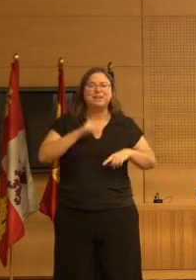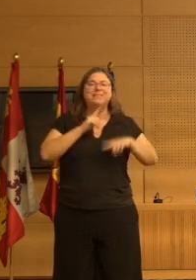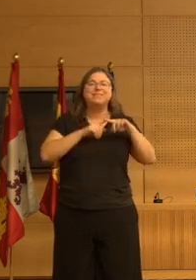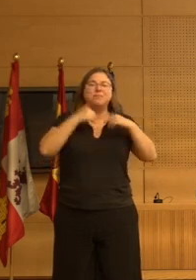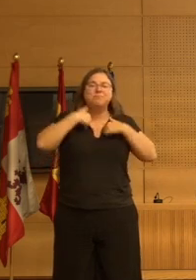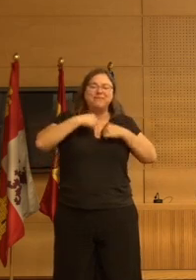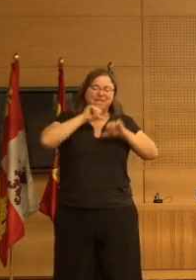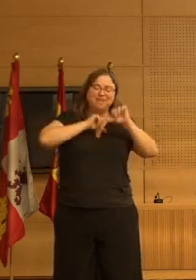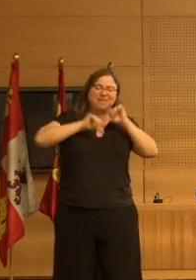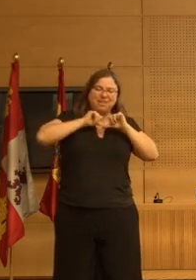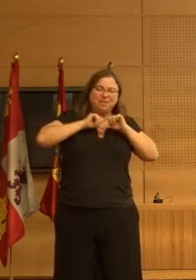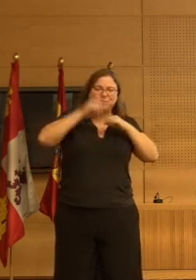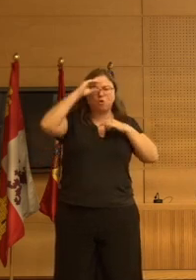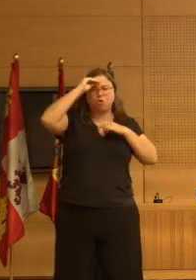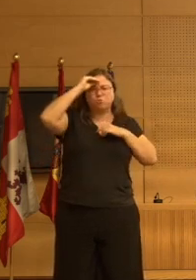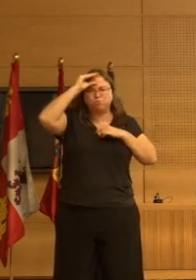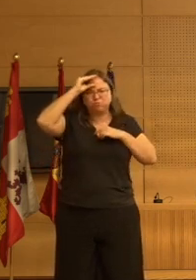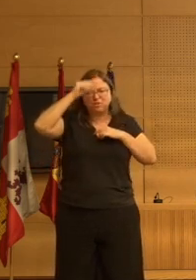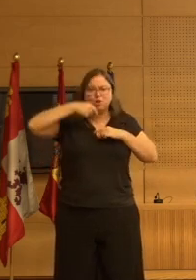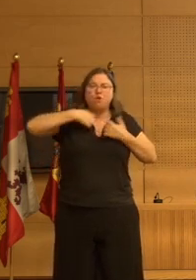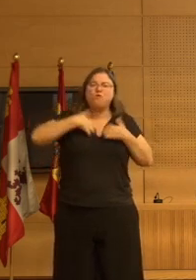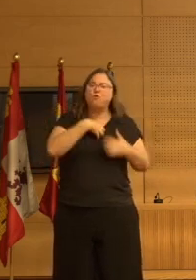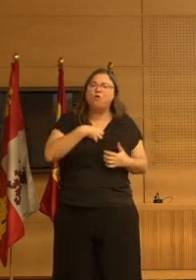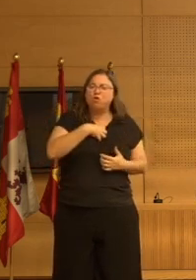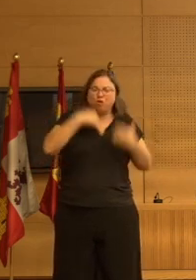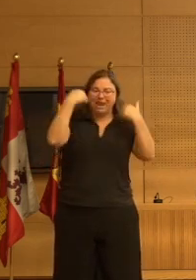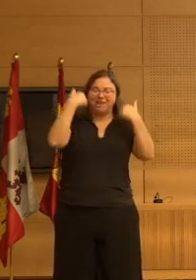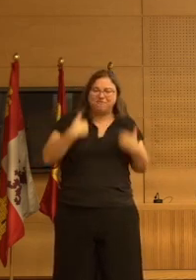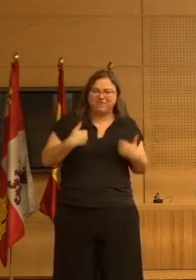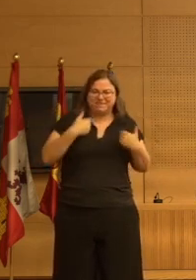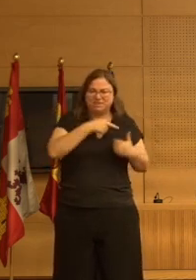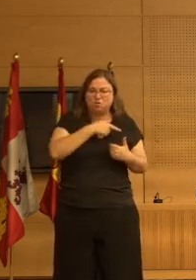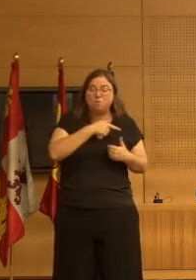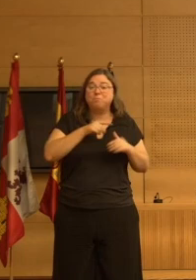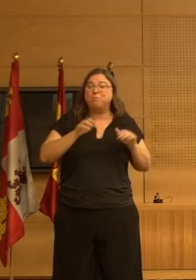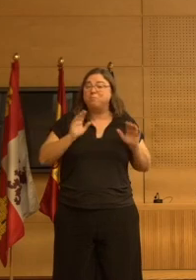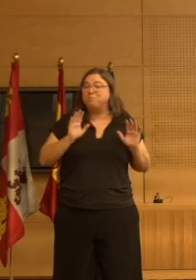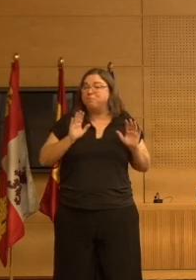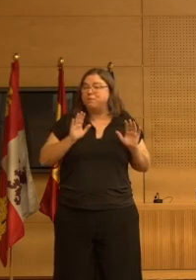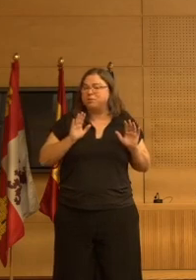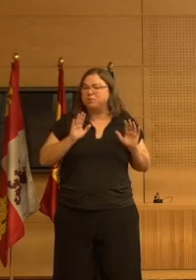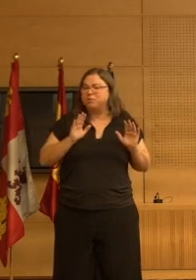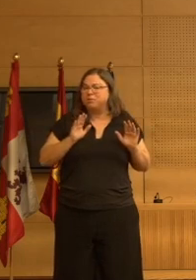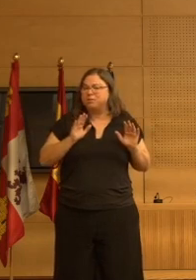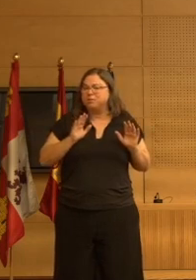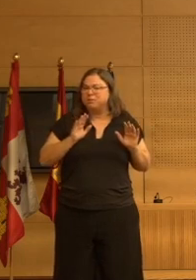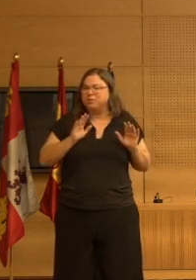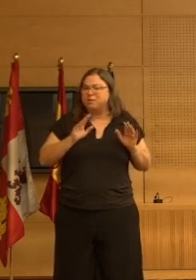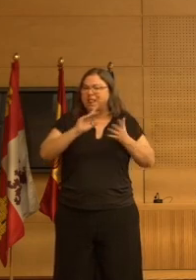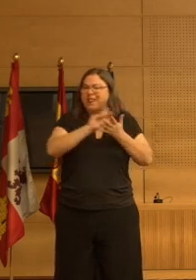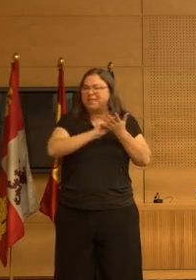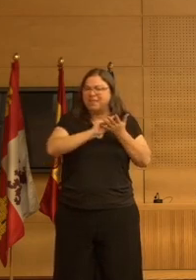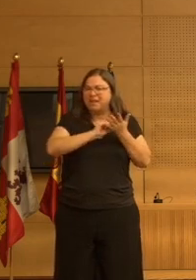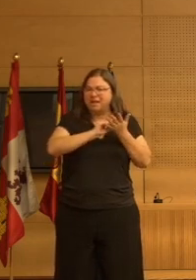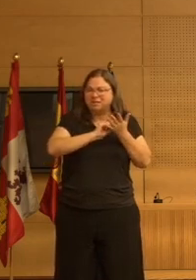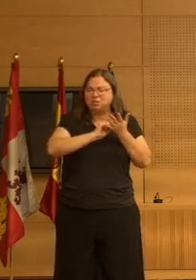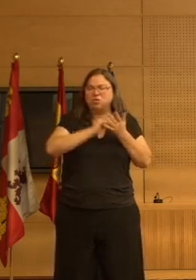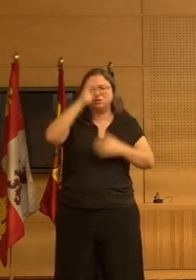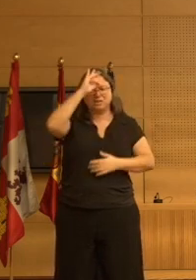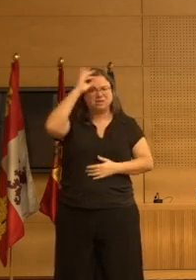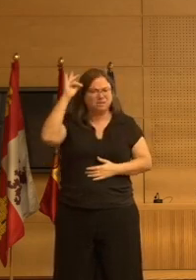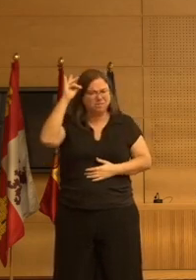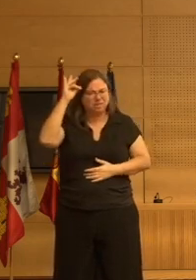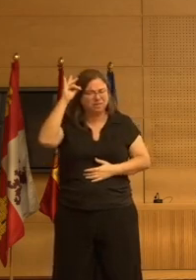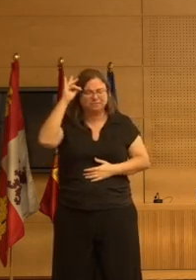somática, vegetativa, cognitiva y funcional. Sin embargo, los datos, la evidencia científica es